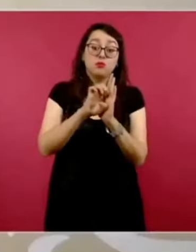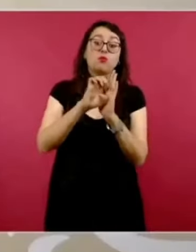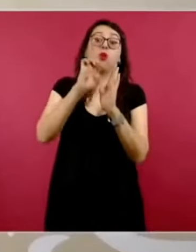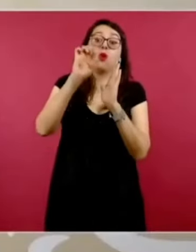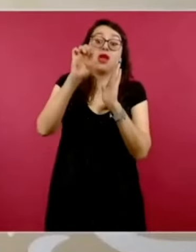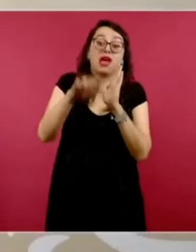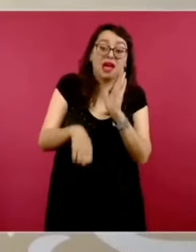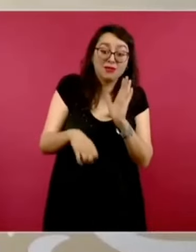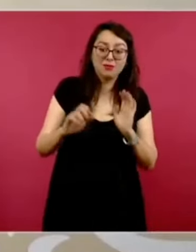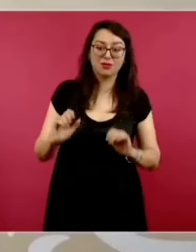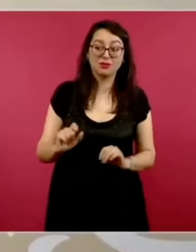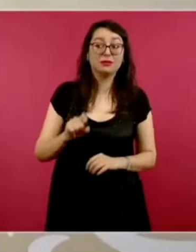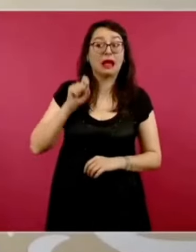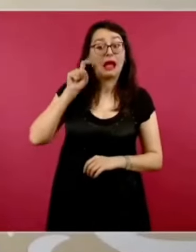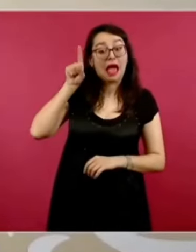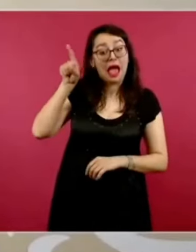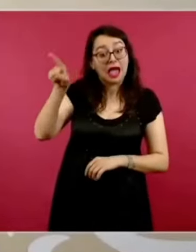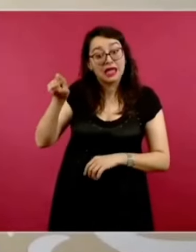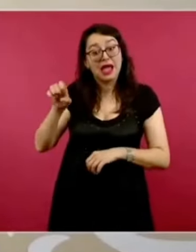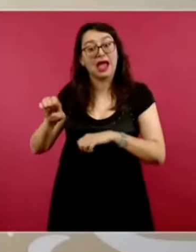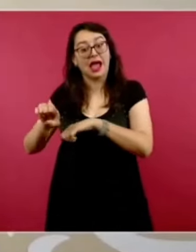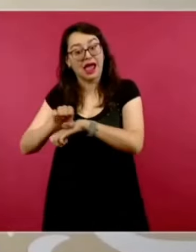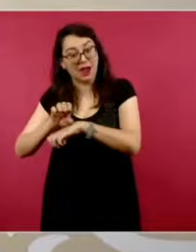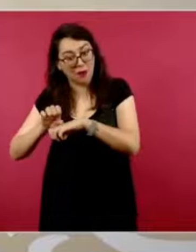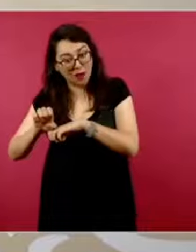medio hubo elecciones